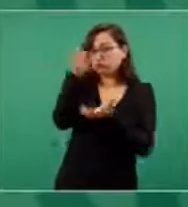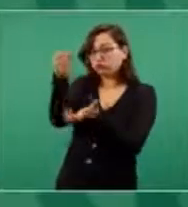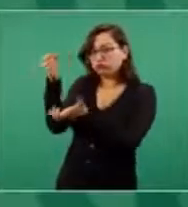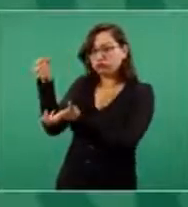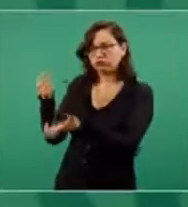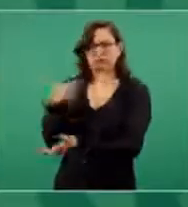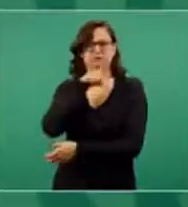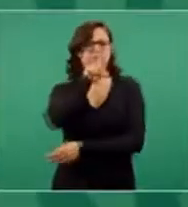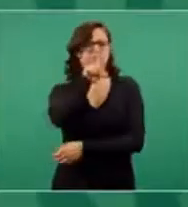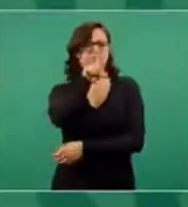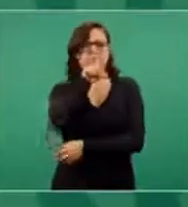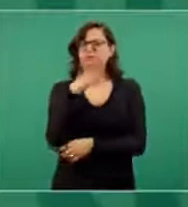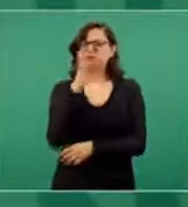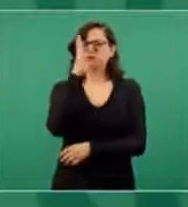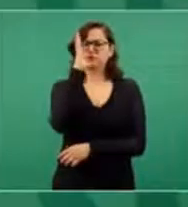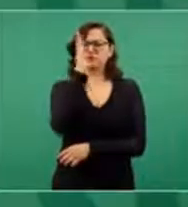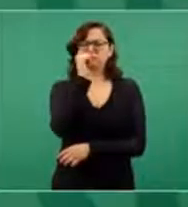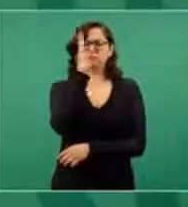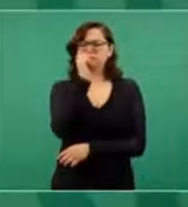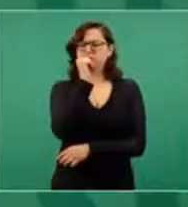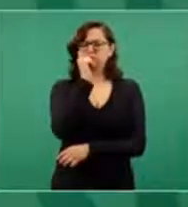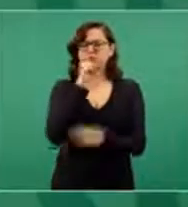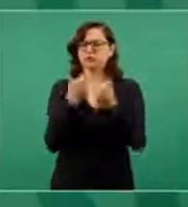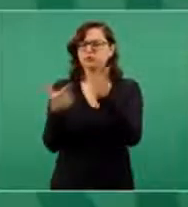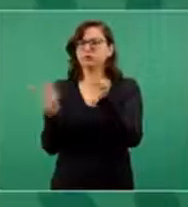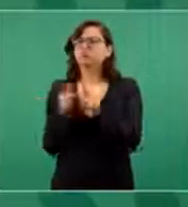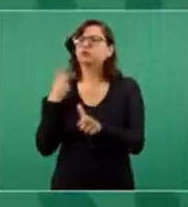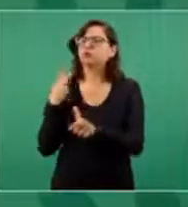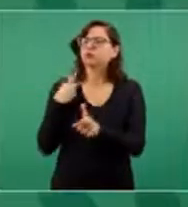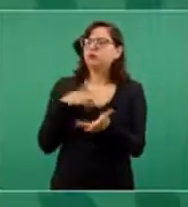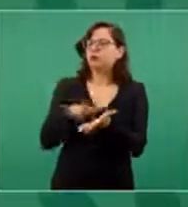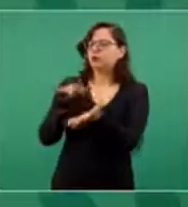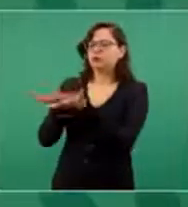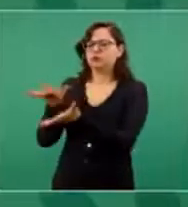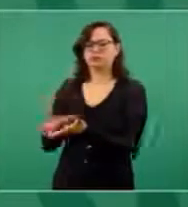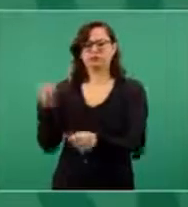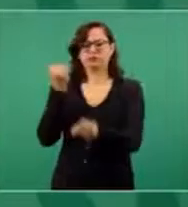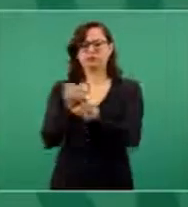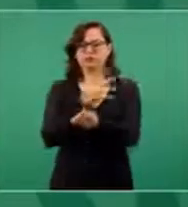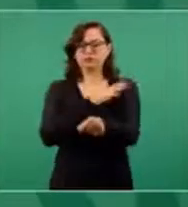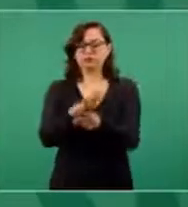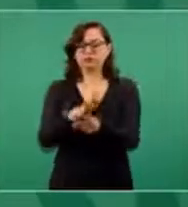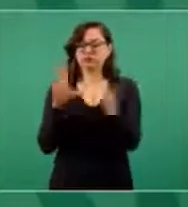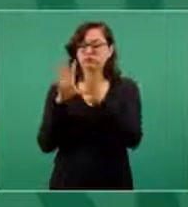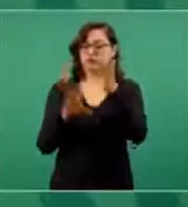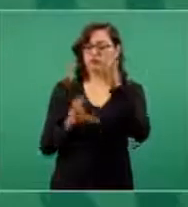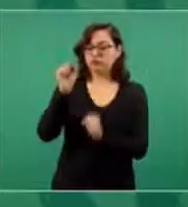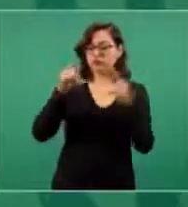grupos políticos de otro país. La Constitución nuestra lo prohíbe.